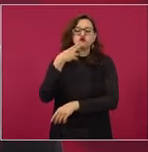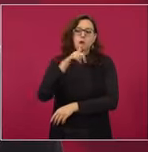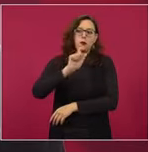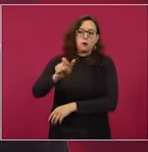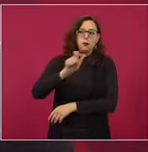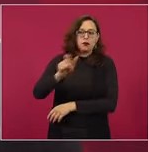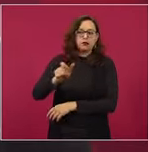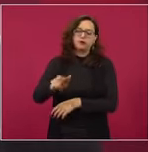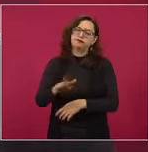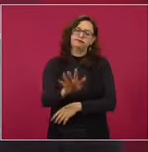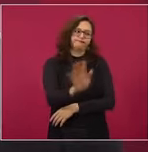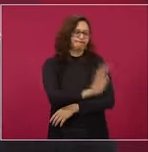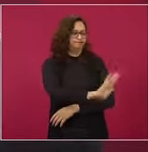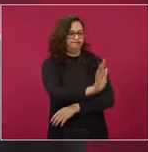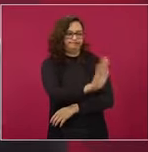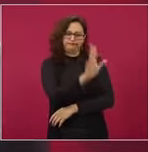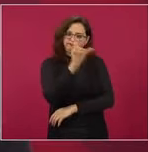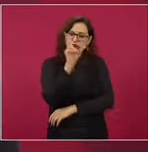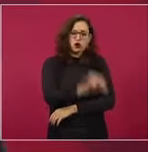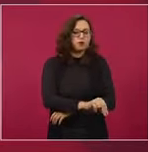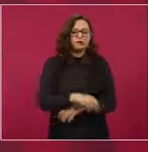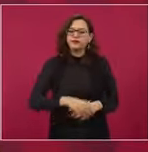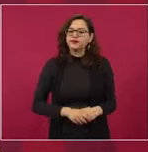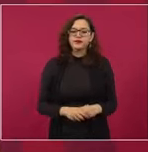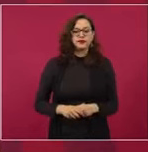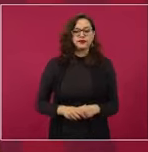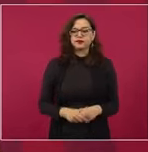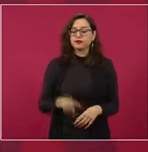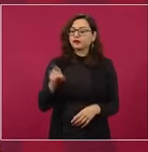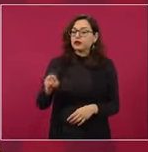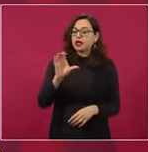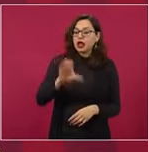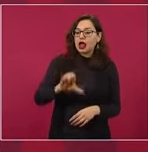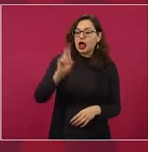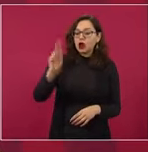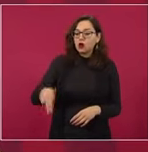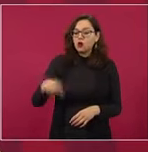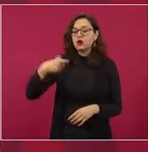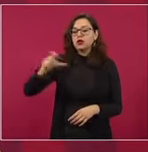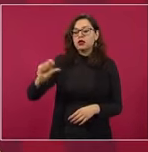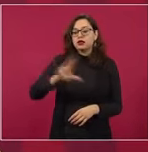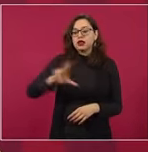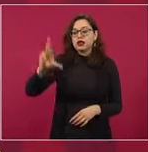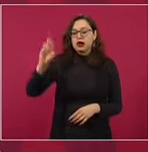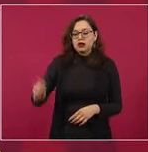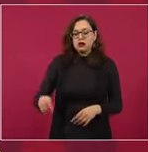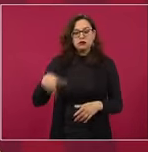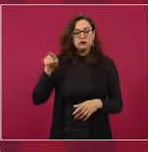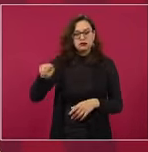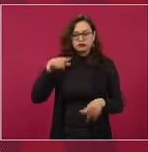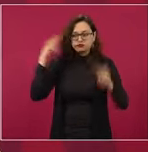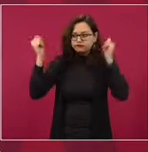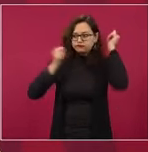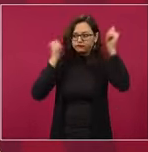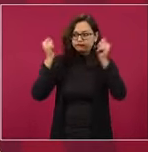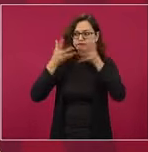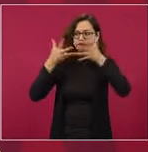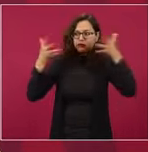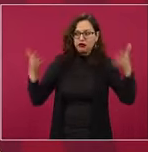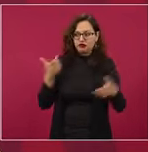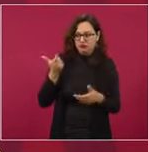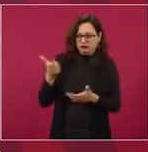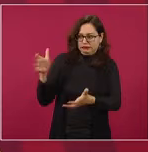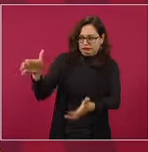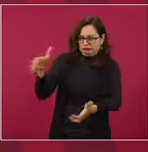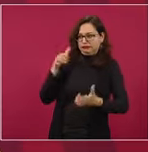mucho lo que Cancún y Quintana Roo han aportado al país. Y recordaba